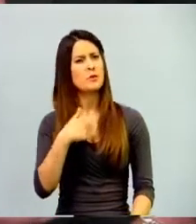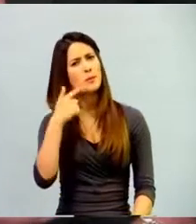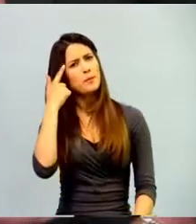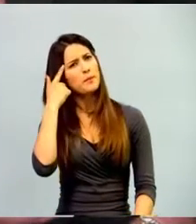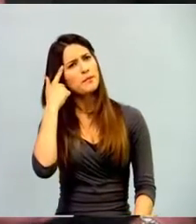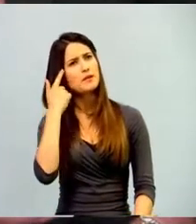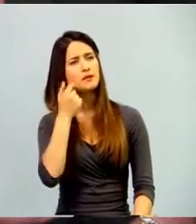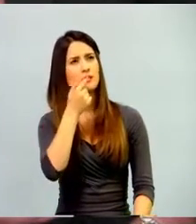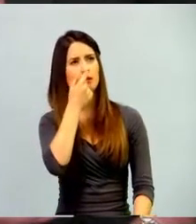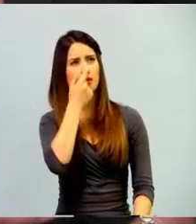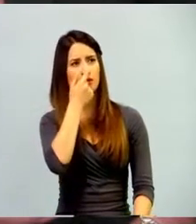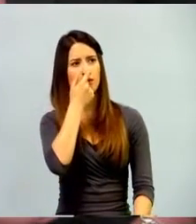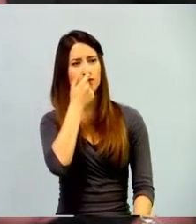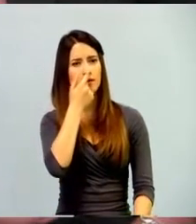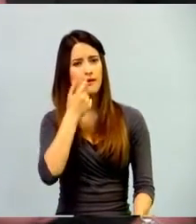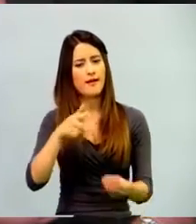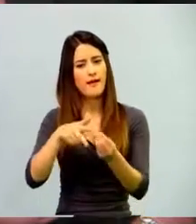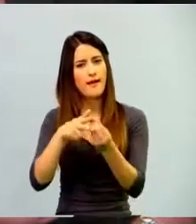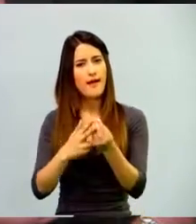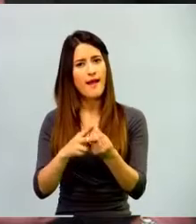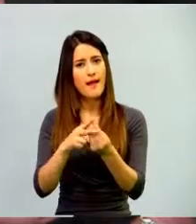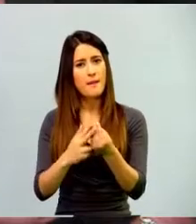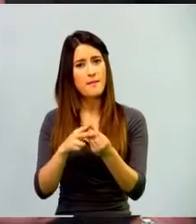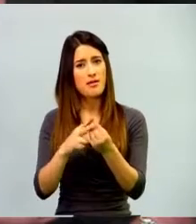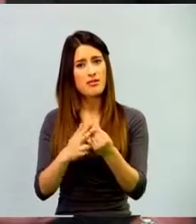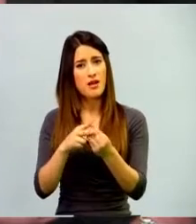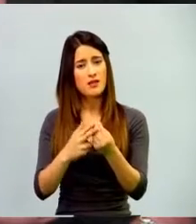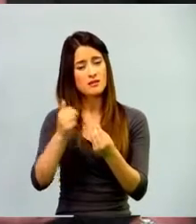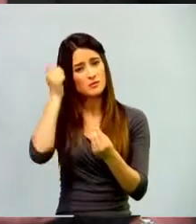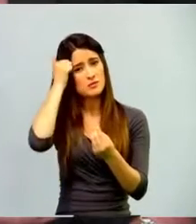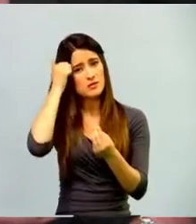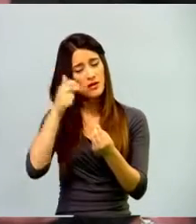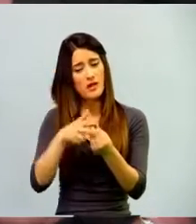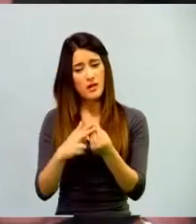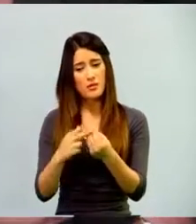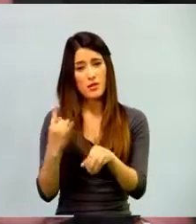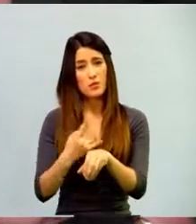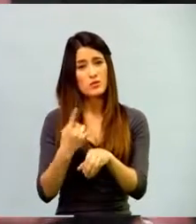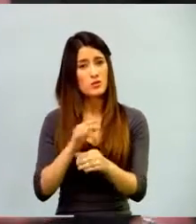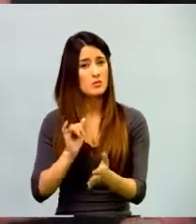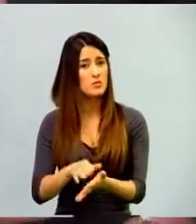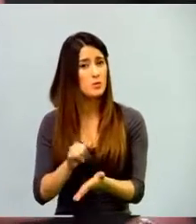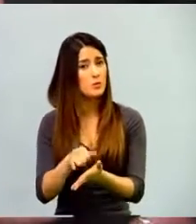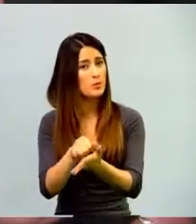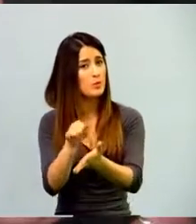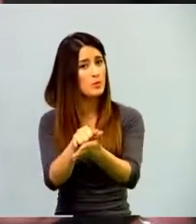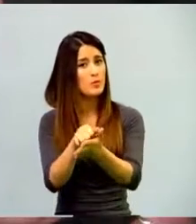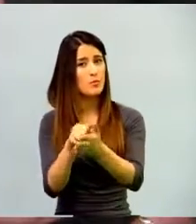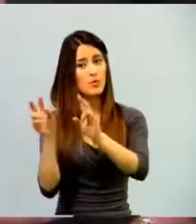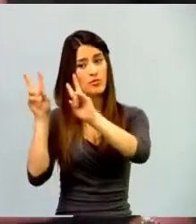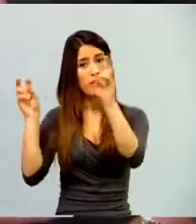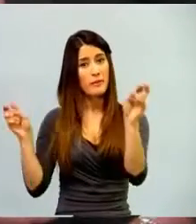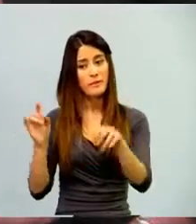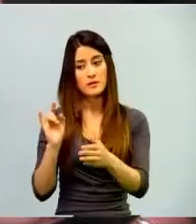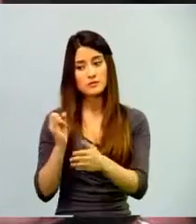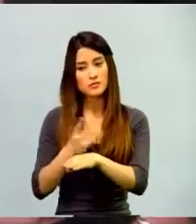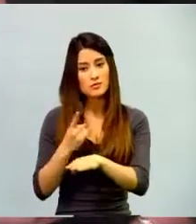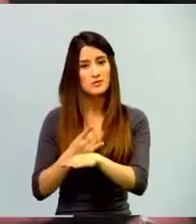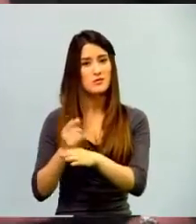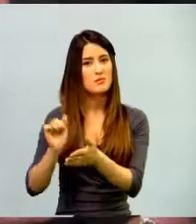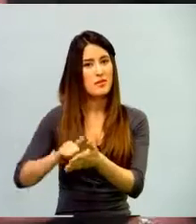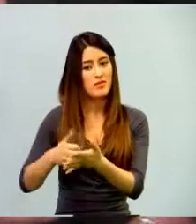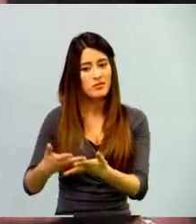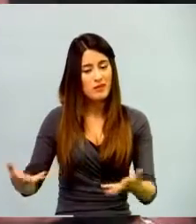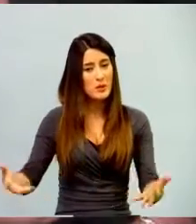a través de las herramientas tradicionales del docente? ¿Será que todos los temas pueden ser abordados de una